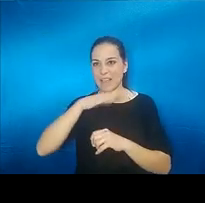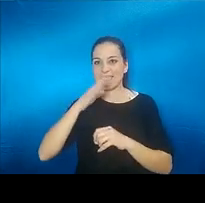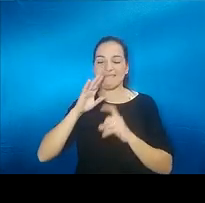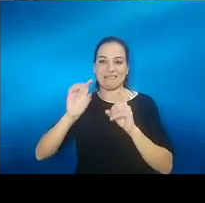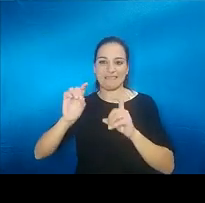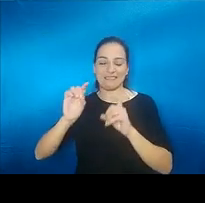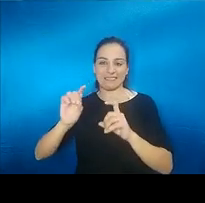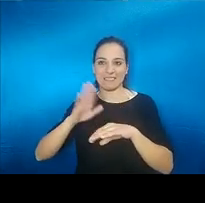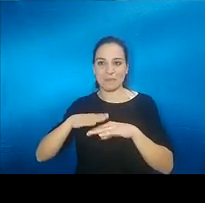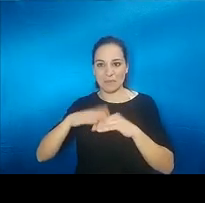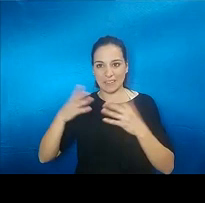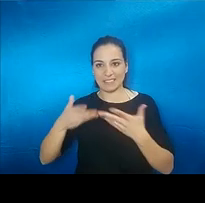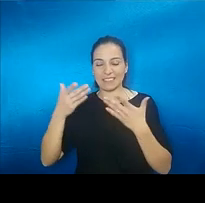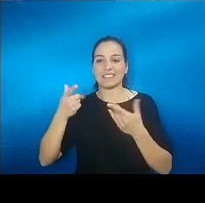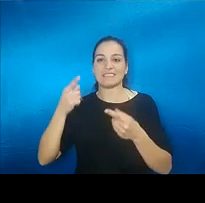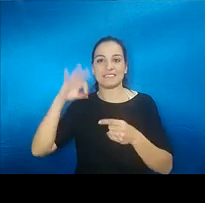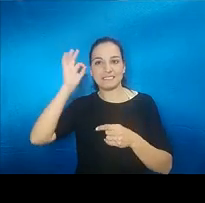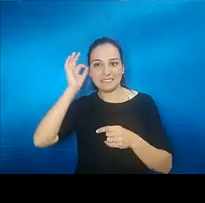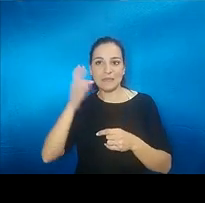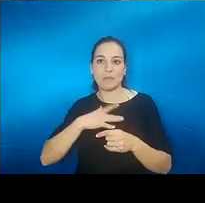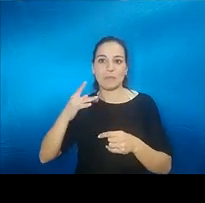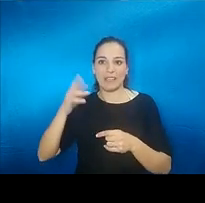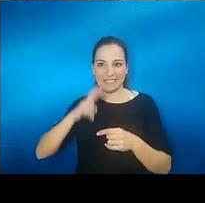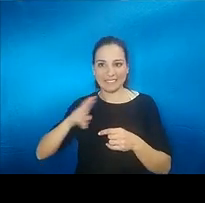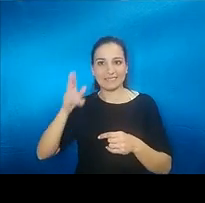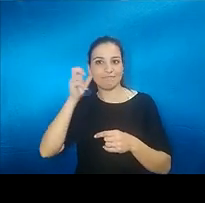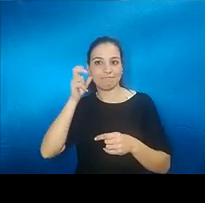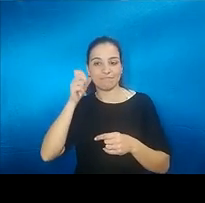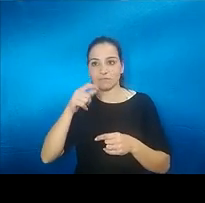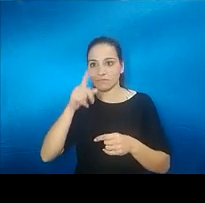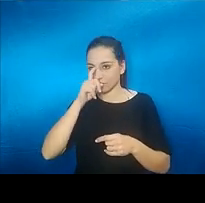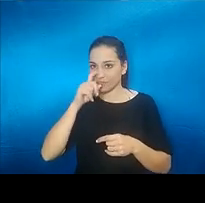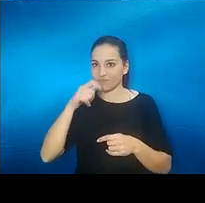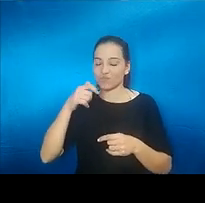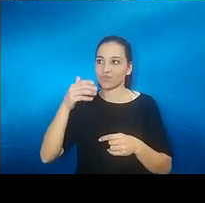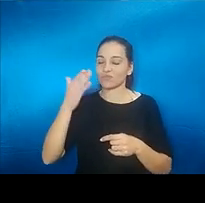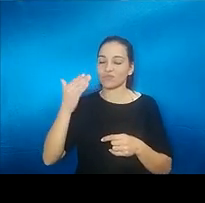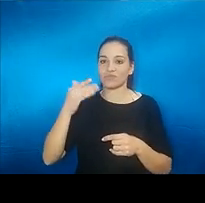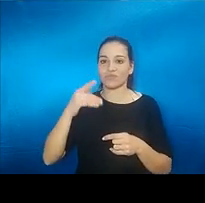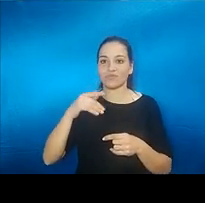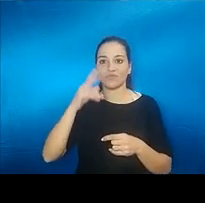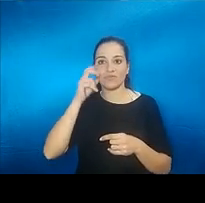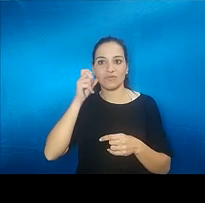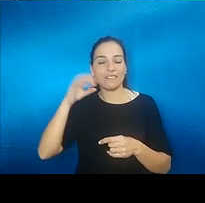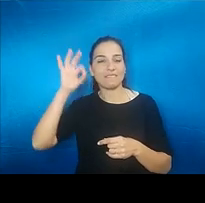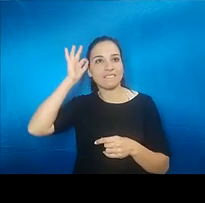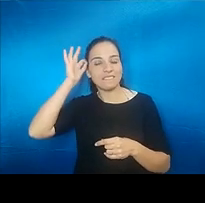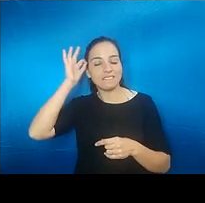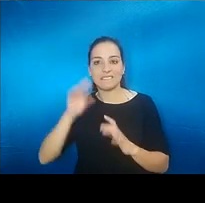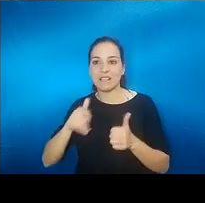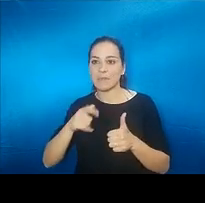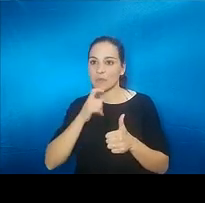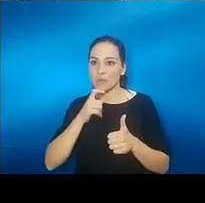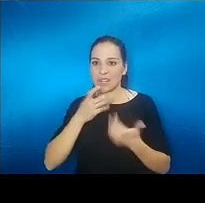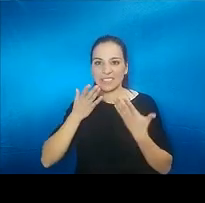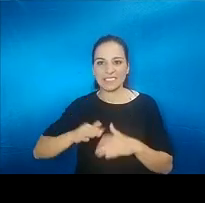recuperar la audición entonces yo lo escuchaba me acuerdo en los principios el mayor sonido es echar mano a mi